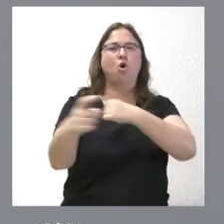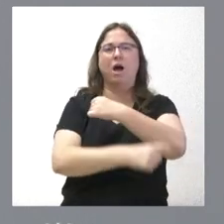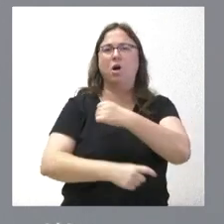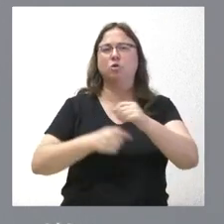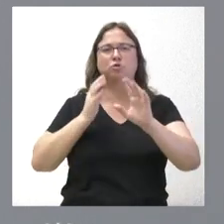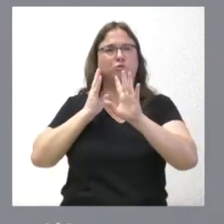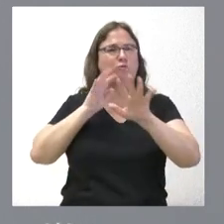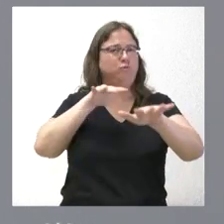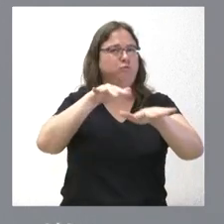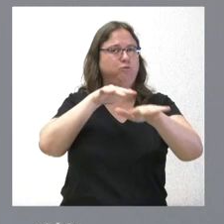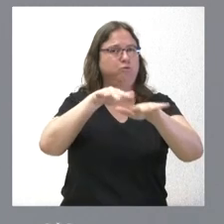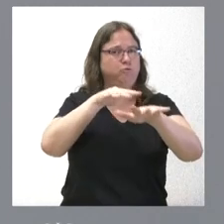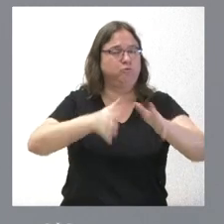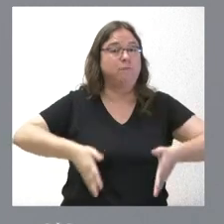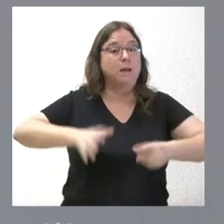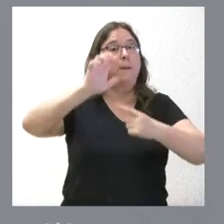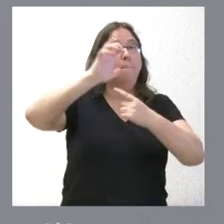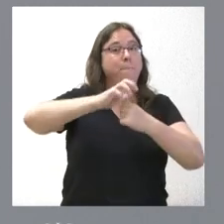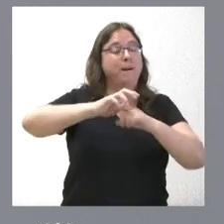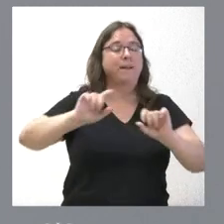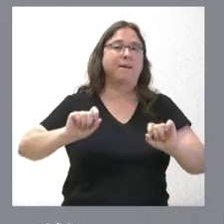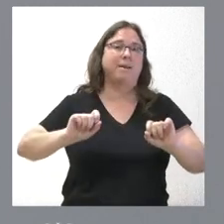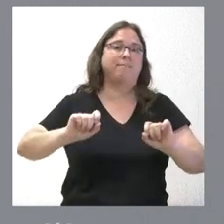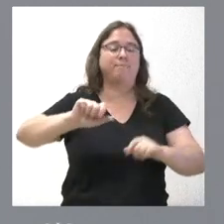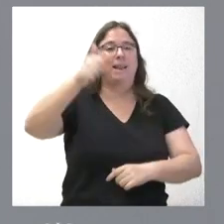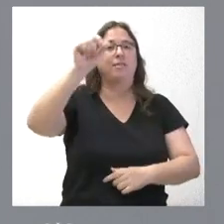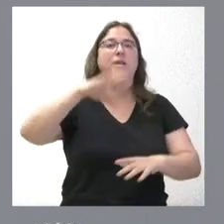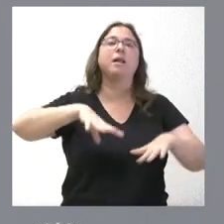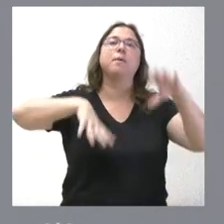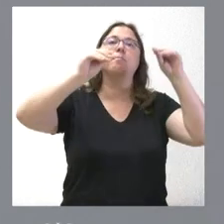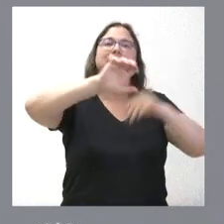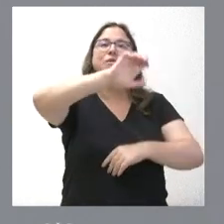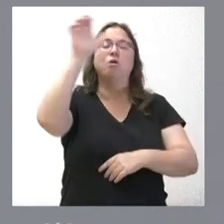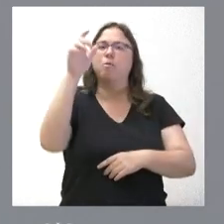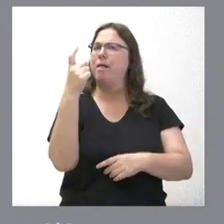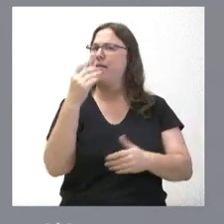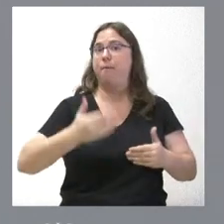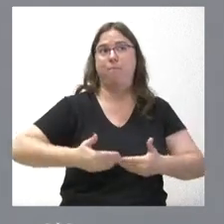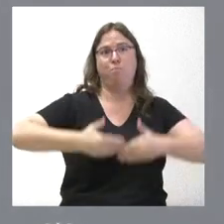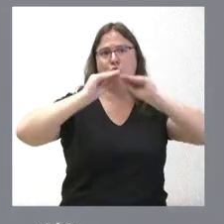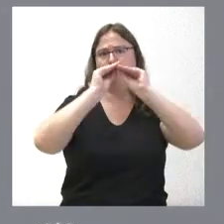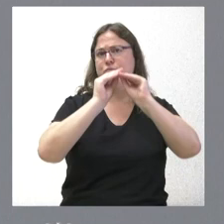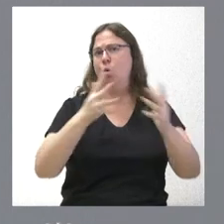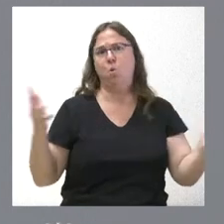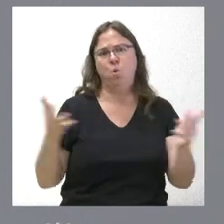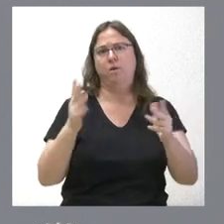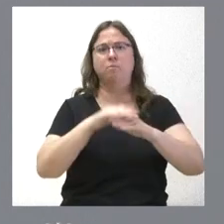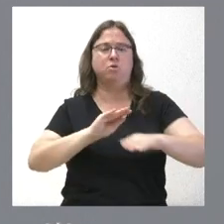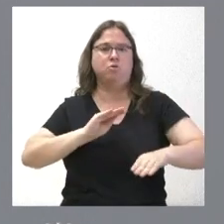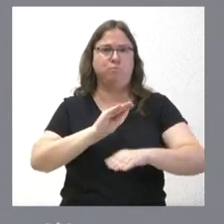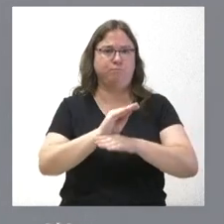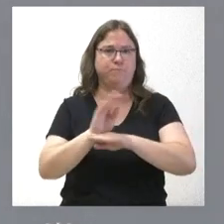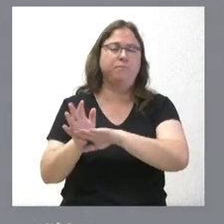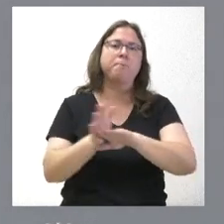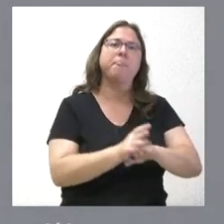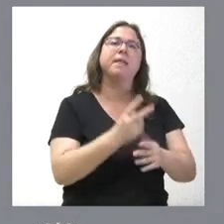uno de los puntos más transitados de este Parque Nacional de los Picos de Europa y que requiere una intervención de urgencia. 17